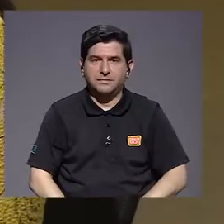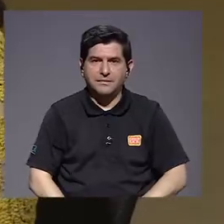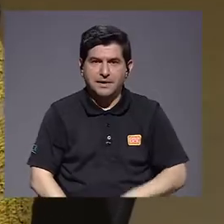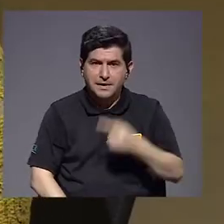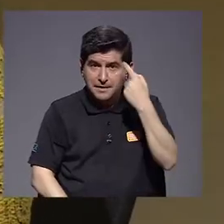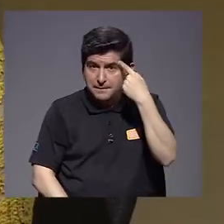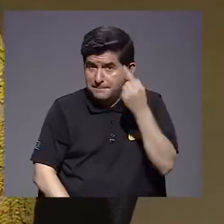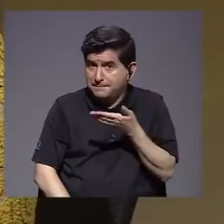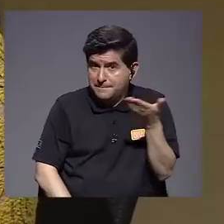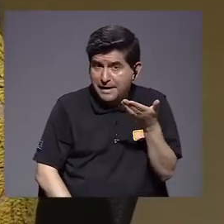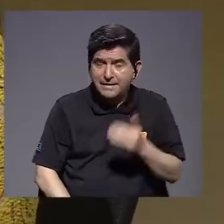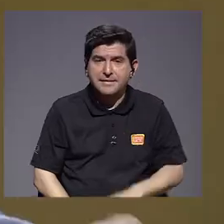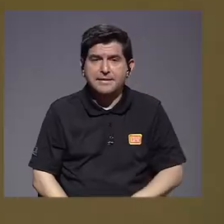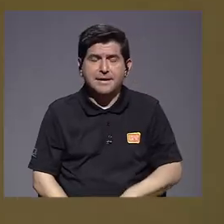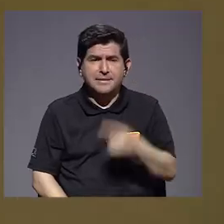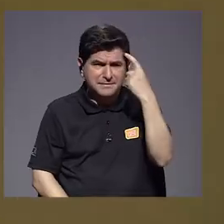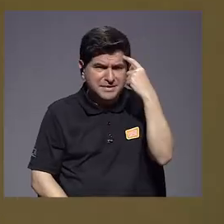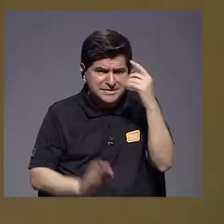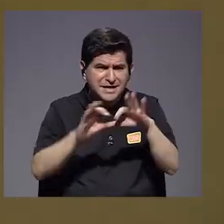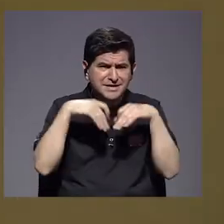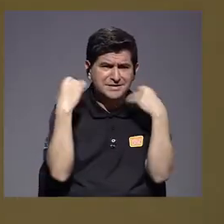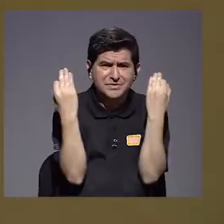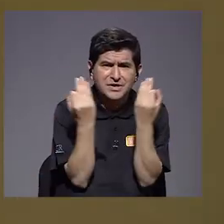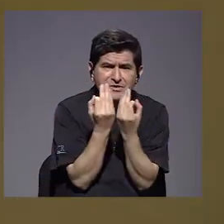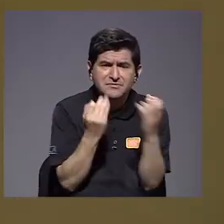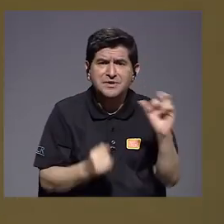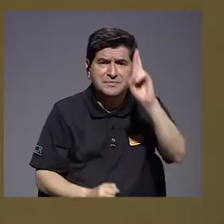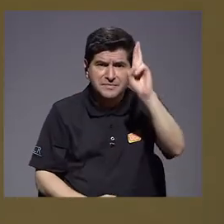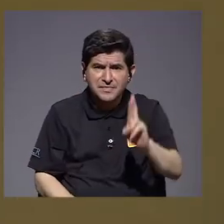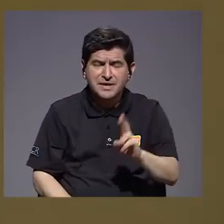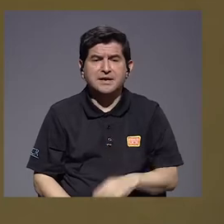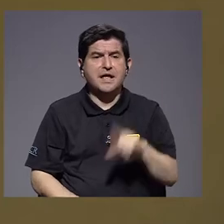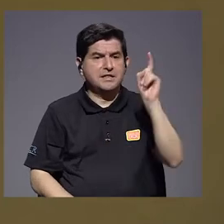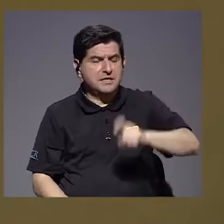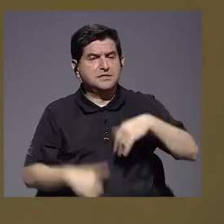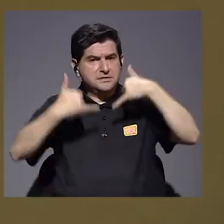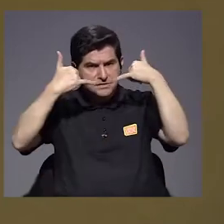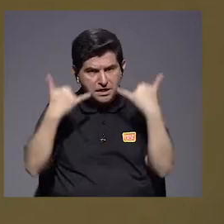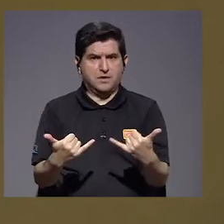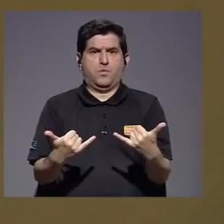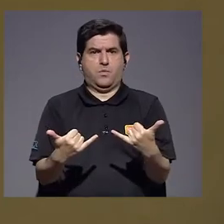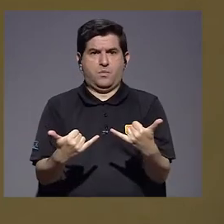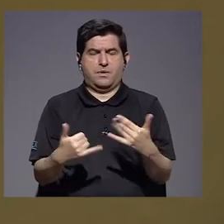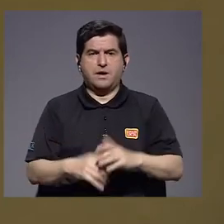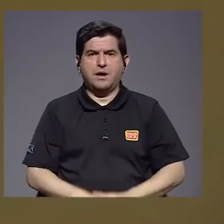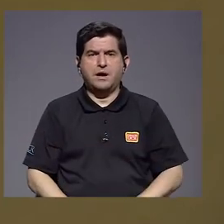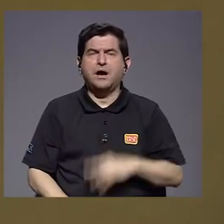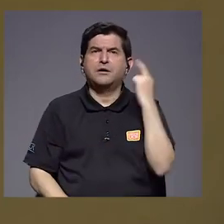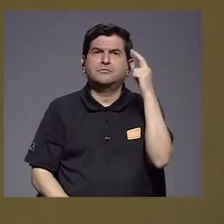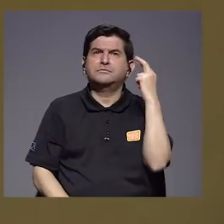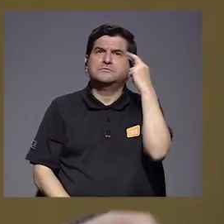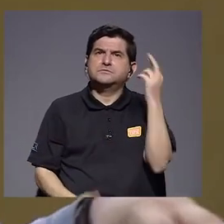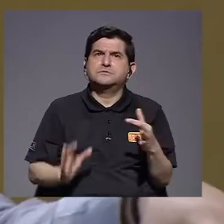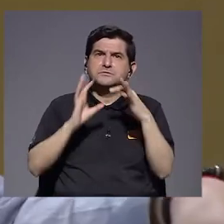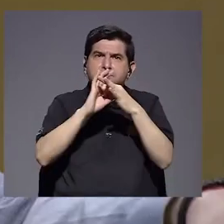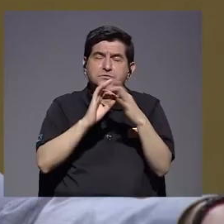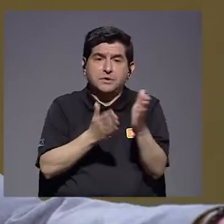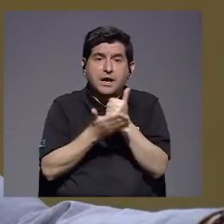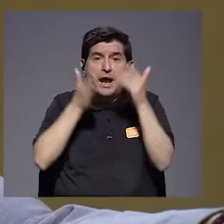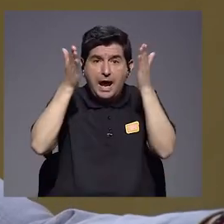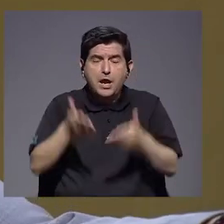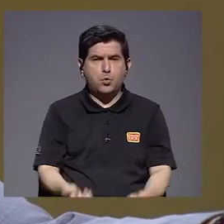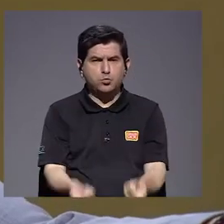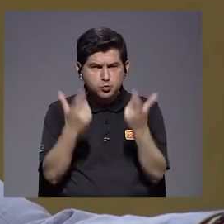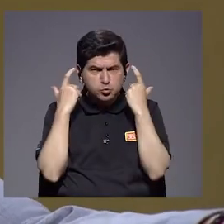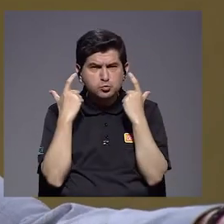¿Para las? Para las familias, ¿verdad? Costa Ricenses es fundamental en este momento que se reflexione en torno, que existen